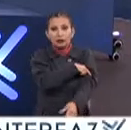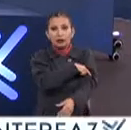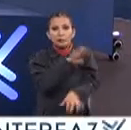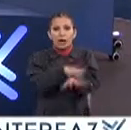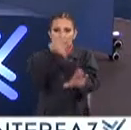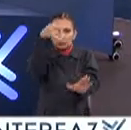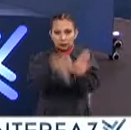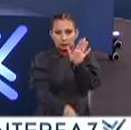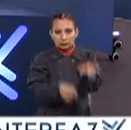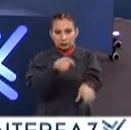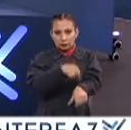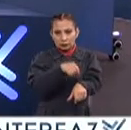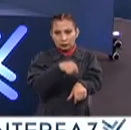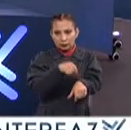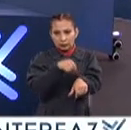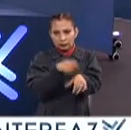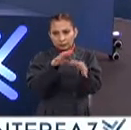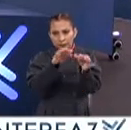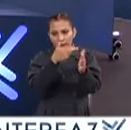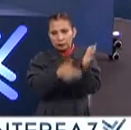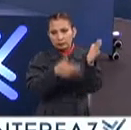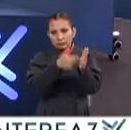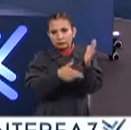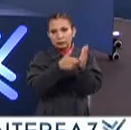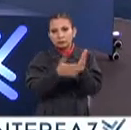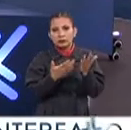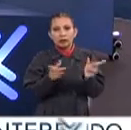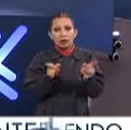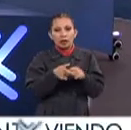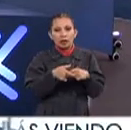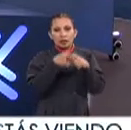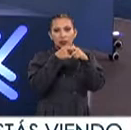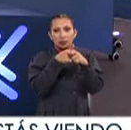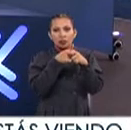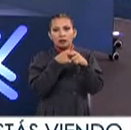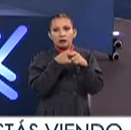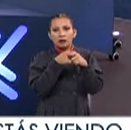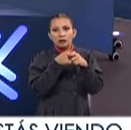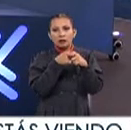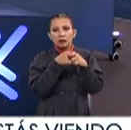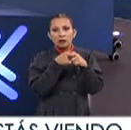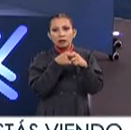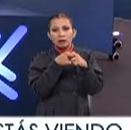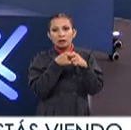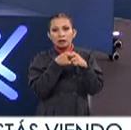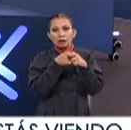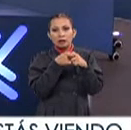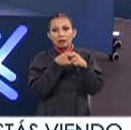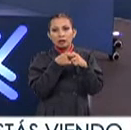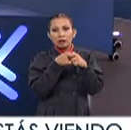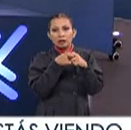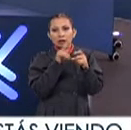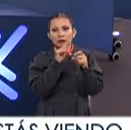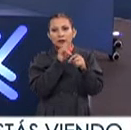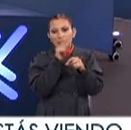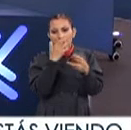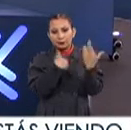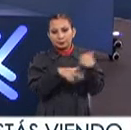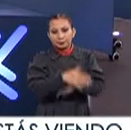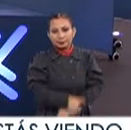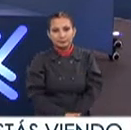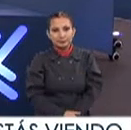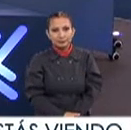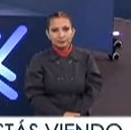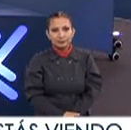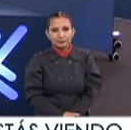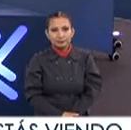darle más tiempo A estos talleres Que nos comentas Vamos a hacer una breve pausa Si lo permite Sara Colegas de Interfaz Y regresamos